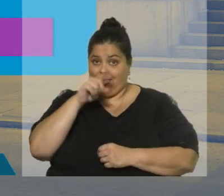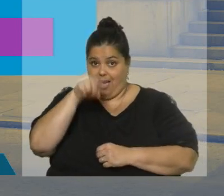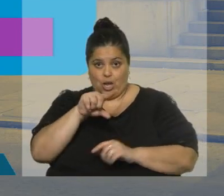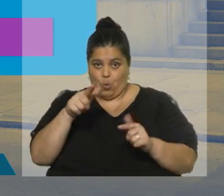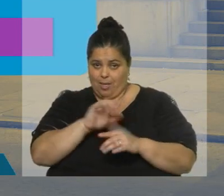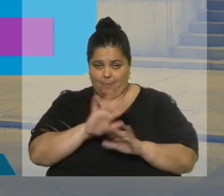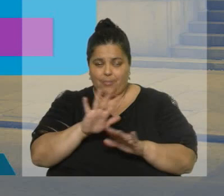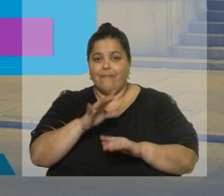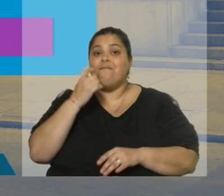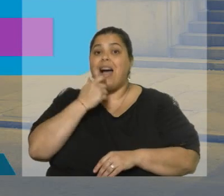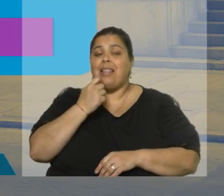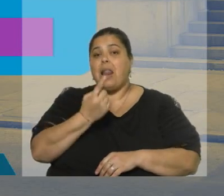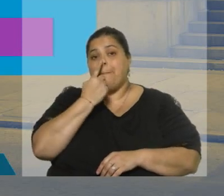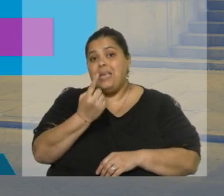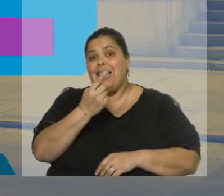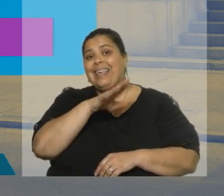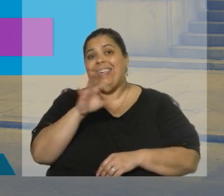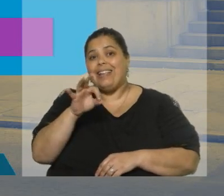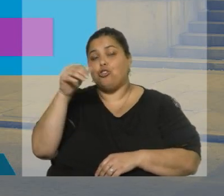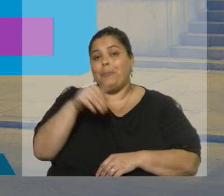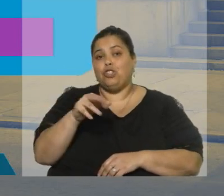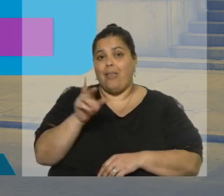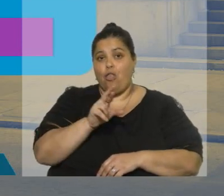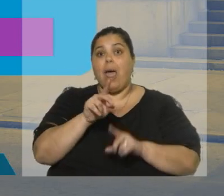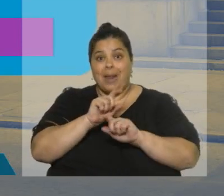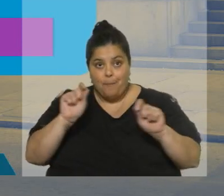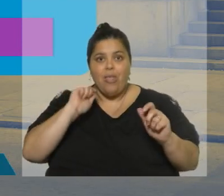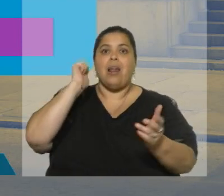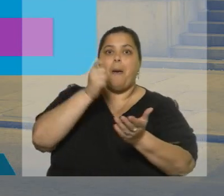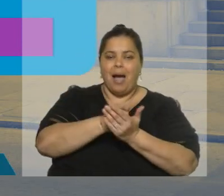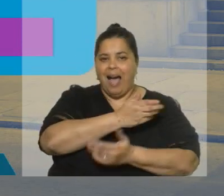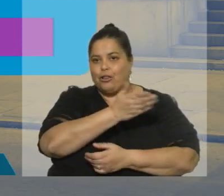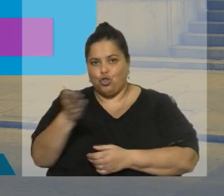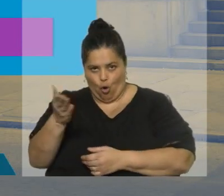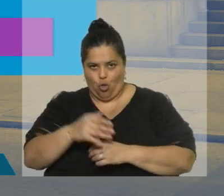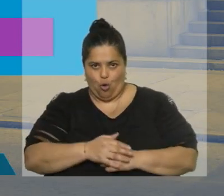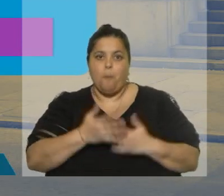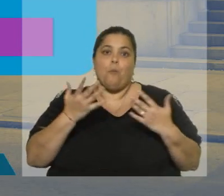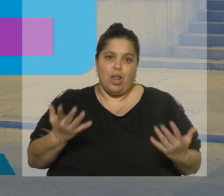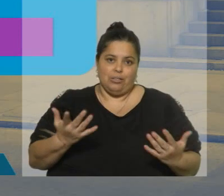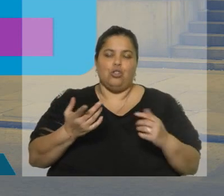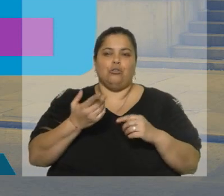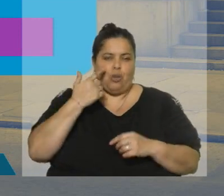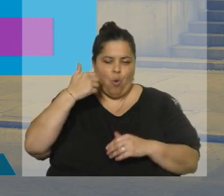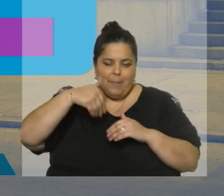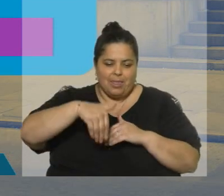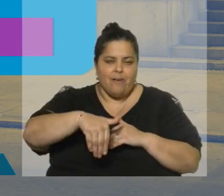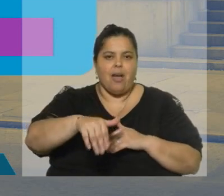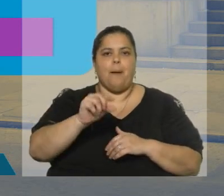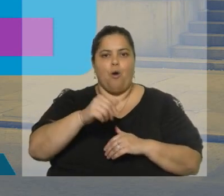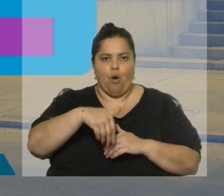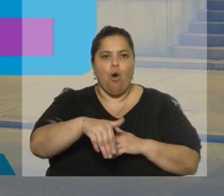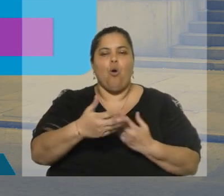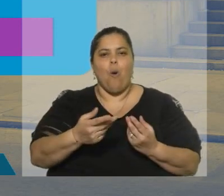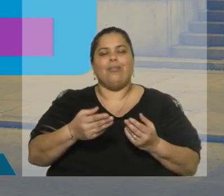cubrir el año dentro de ese conjunto. De allí es esperable, entonces, que tengamos una emisión en poco tiempo, cuando la unidad de